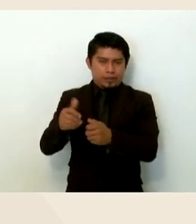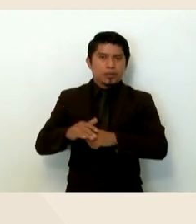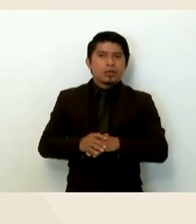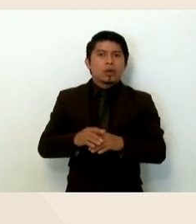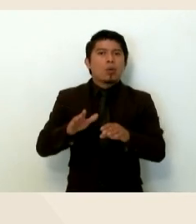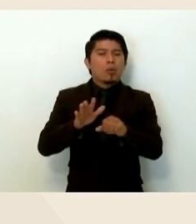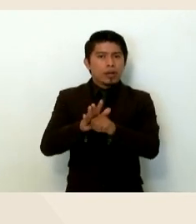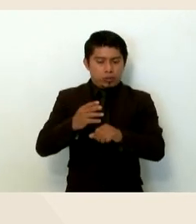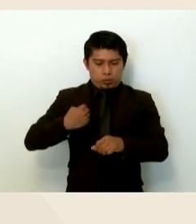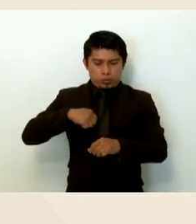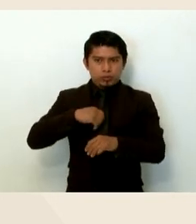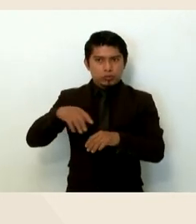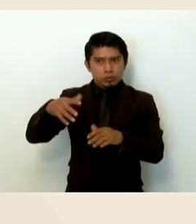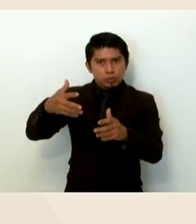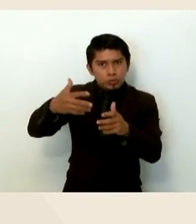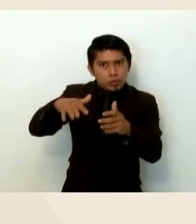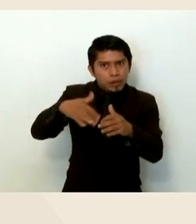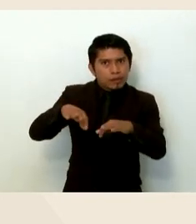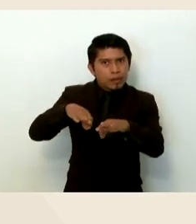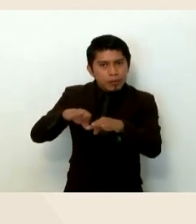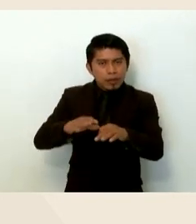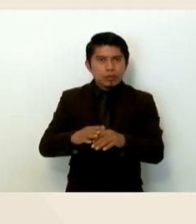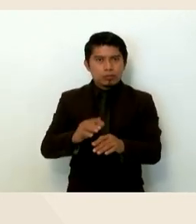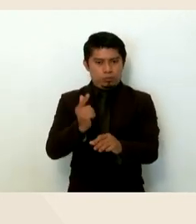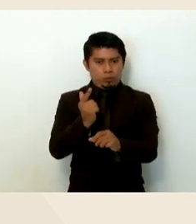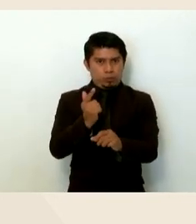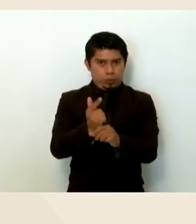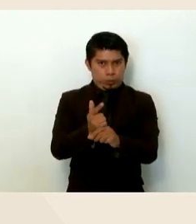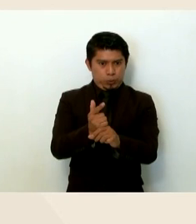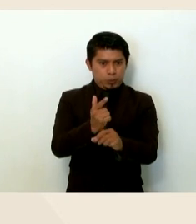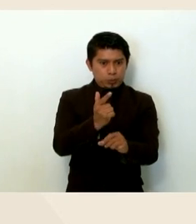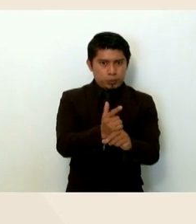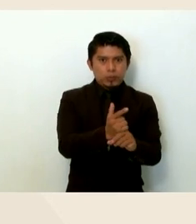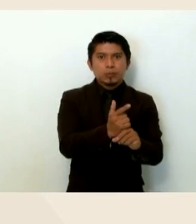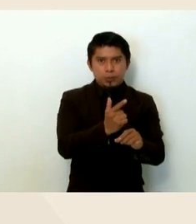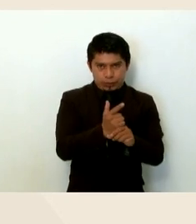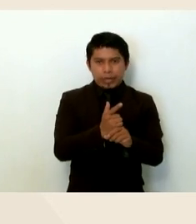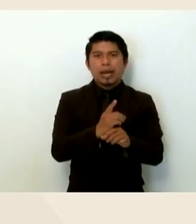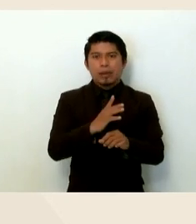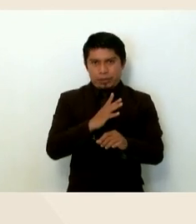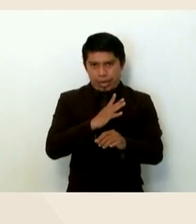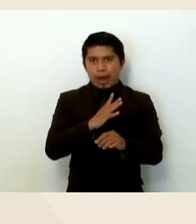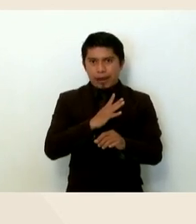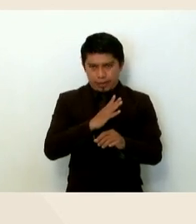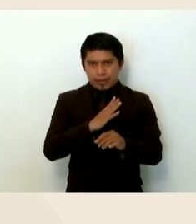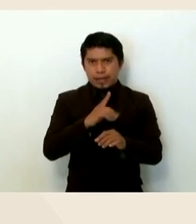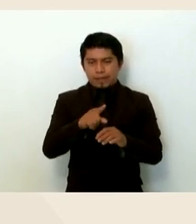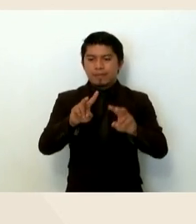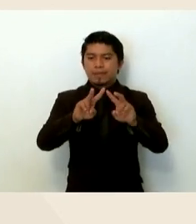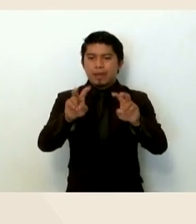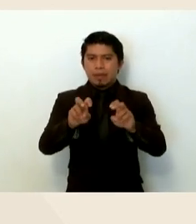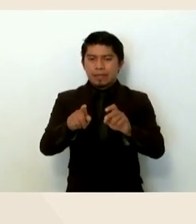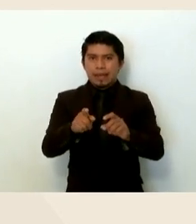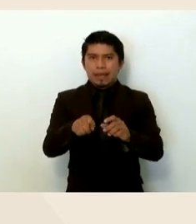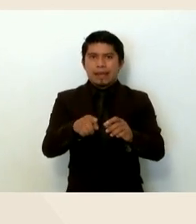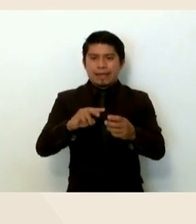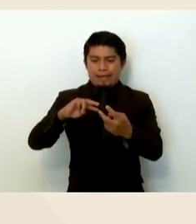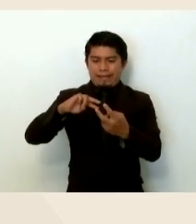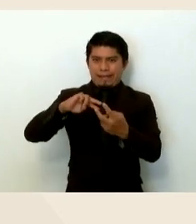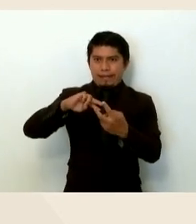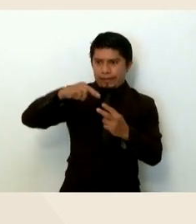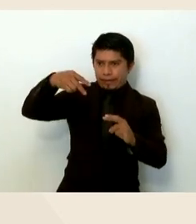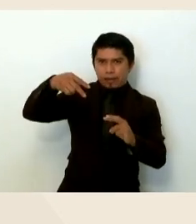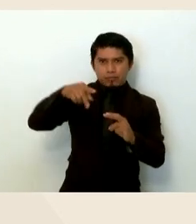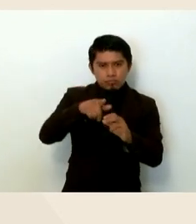son nuestras labores de búsquedas, los hallazgos que hemos tenido en materia de identificación genética,